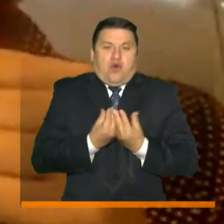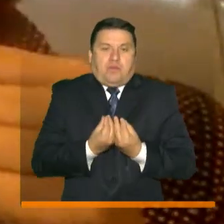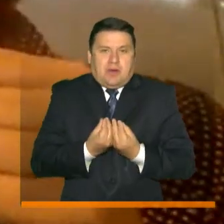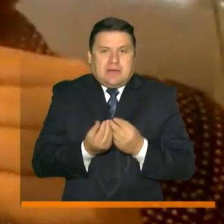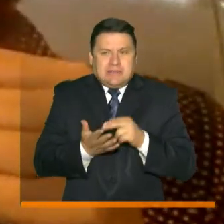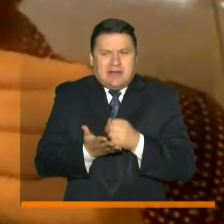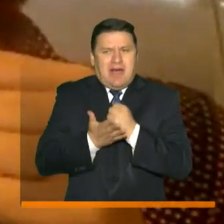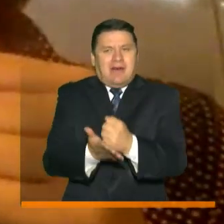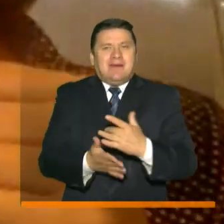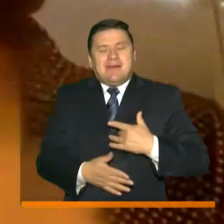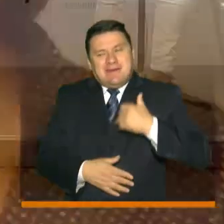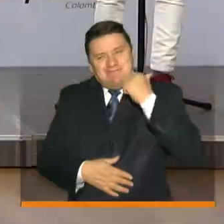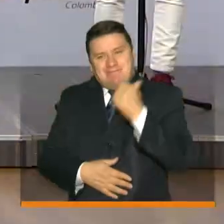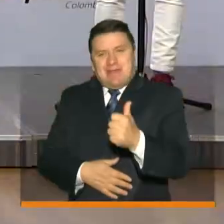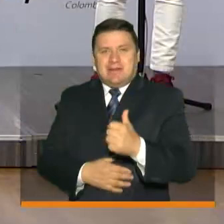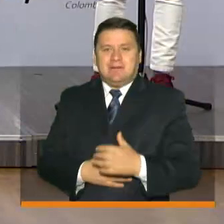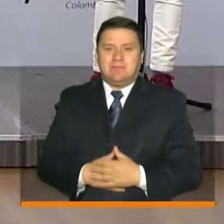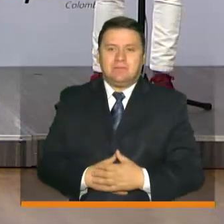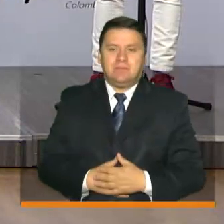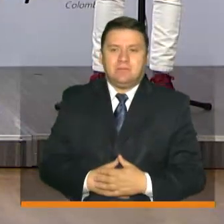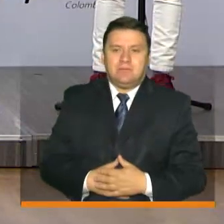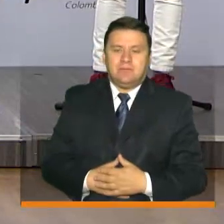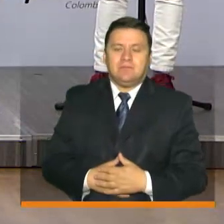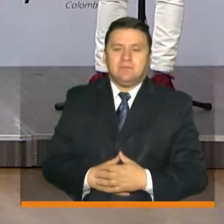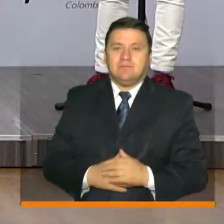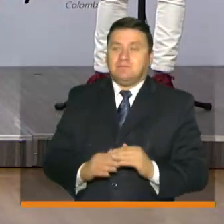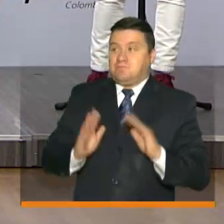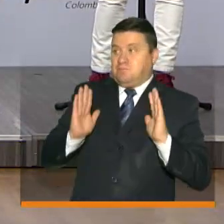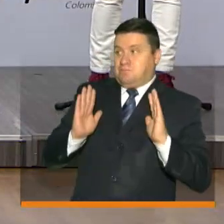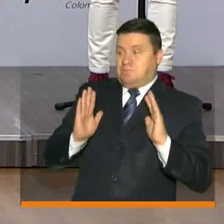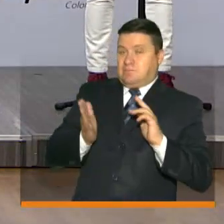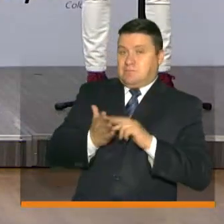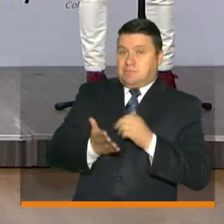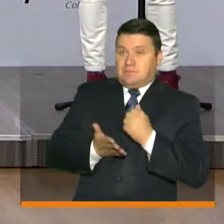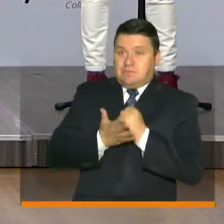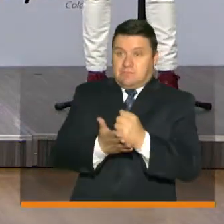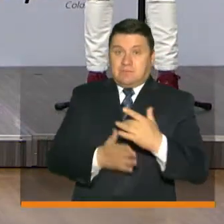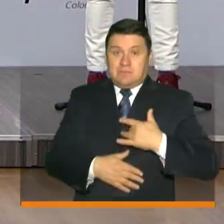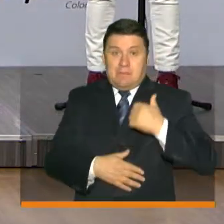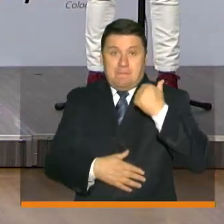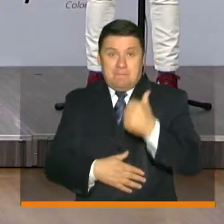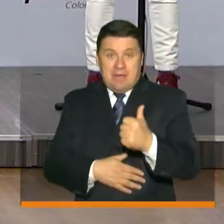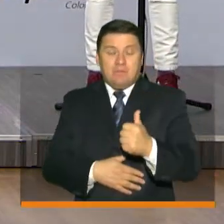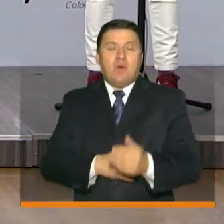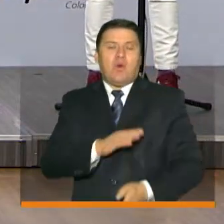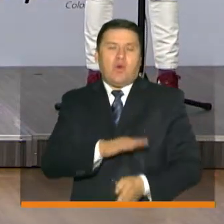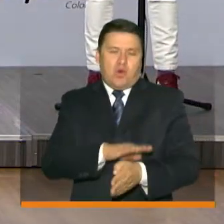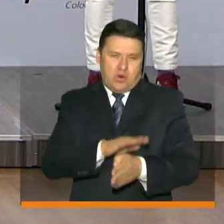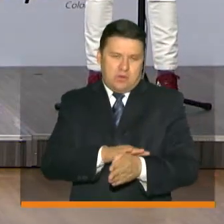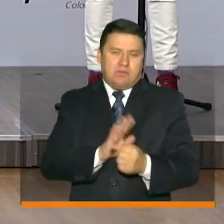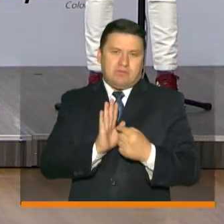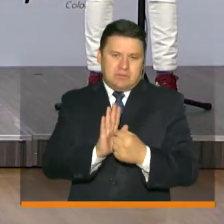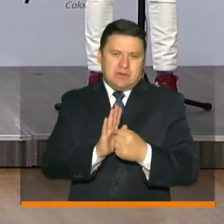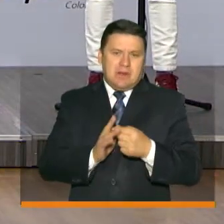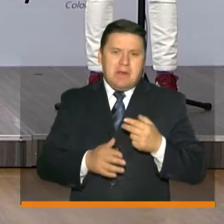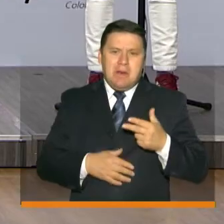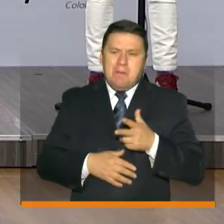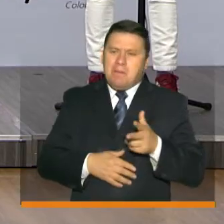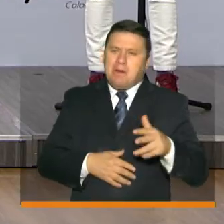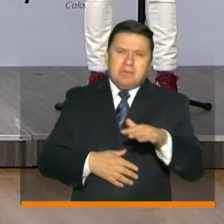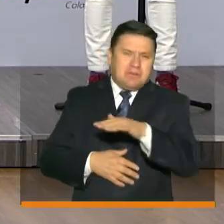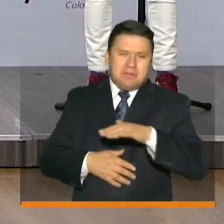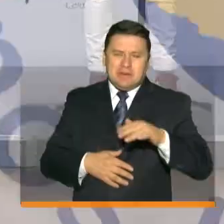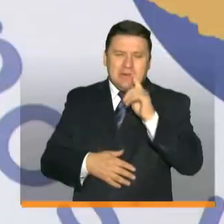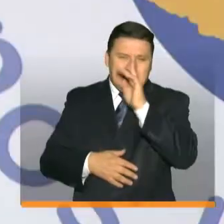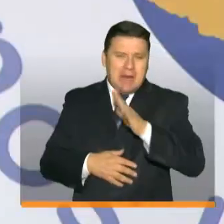Ayudarnos hace bien. Bueno, y como Ayudarnos hace bien, seguimos nosotros en el recorrido por el